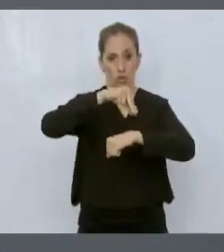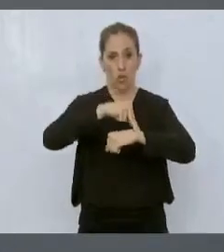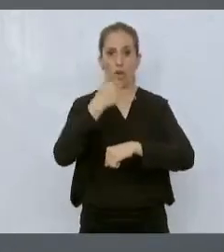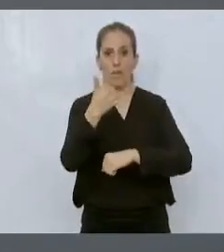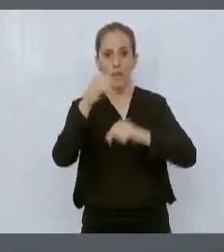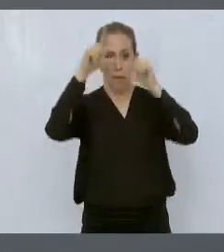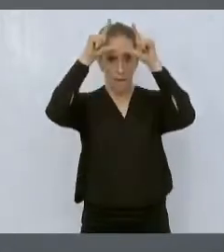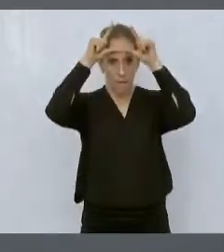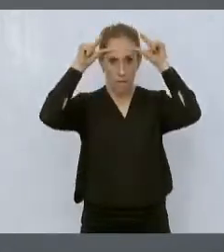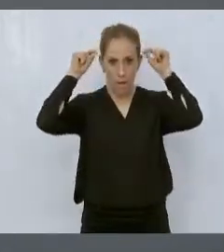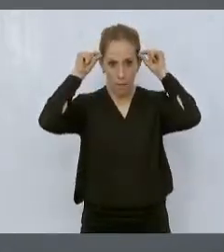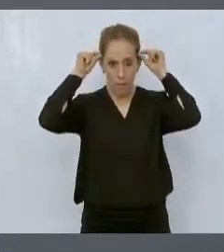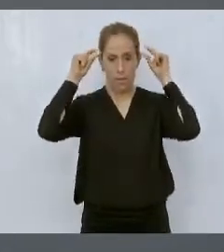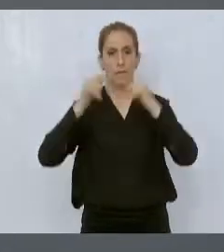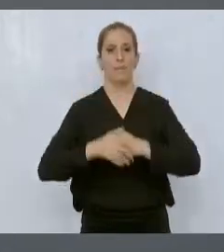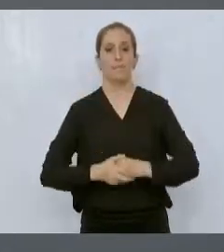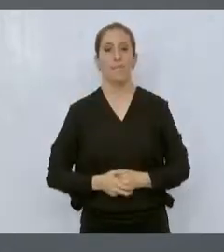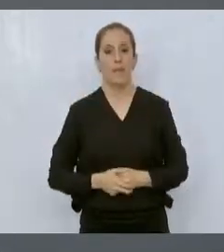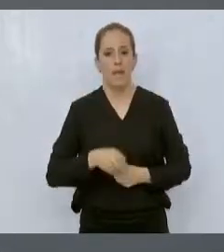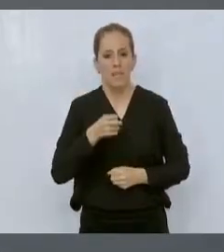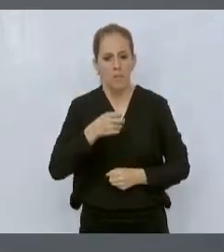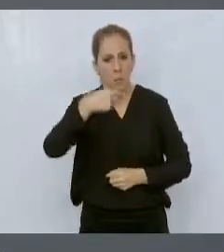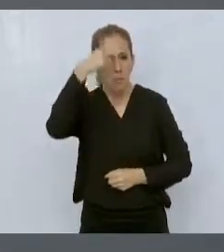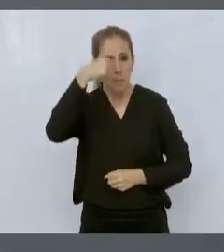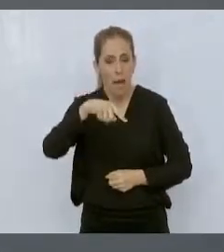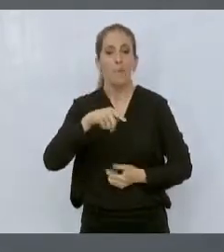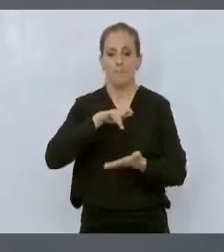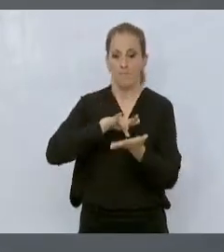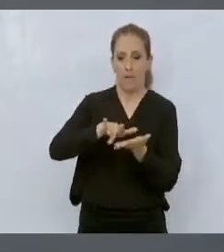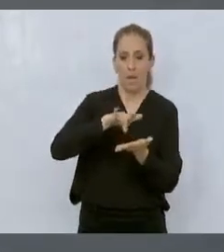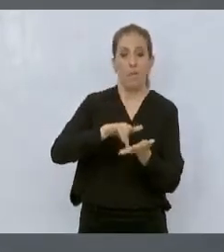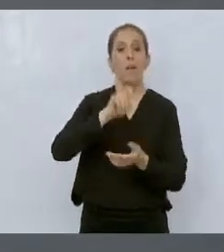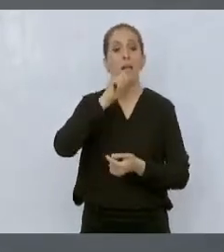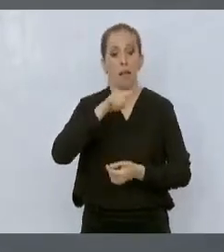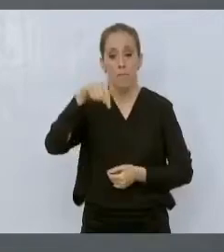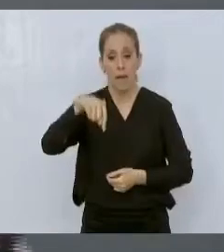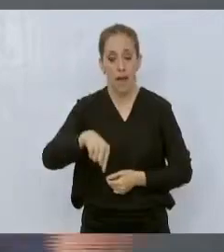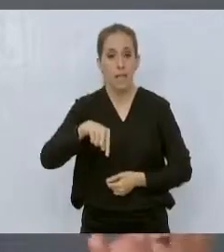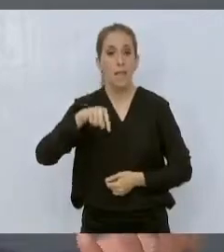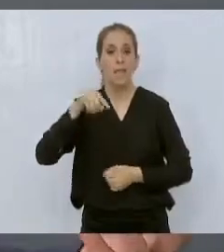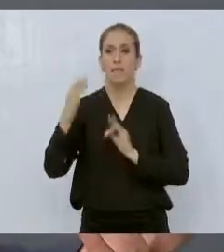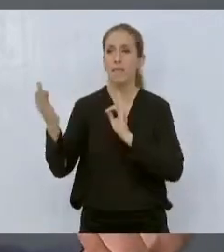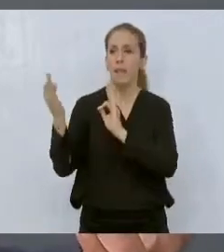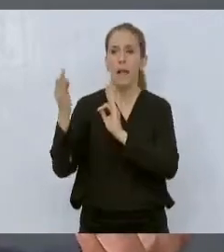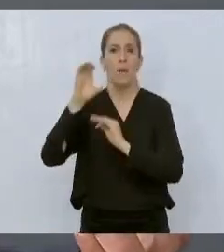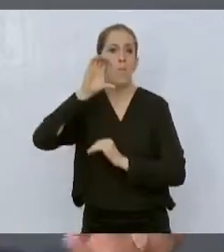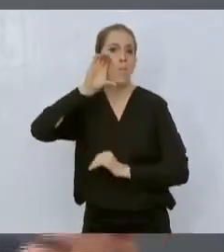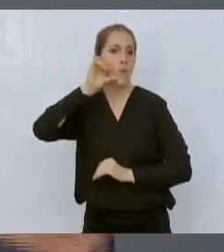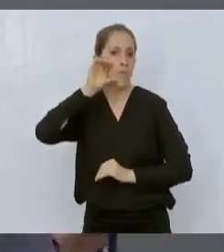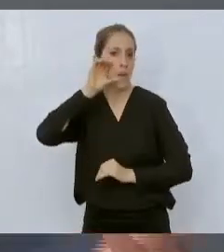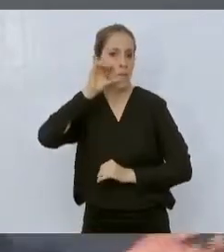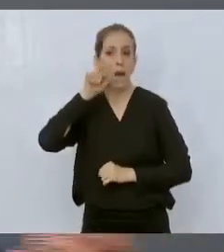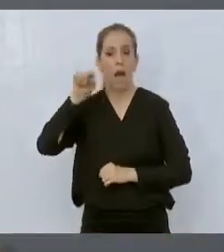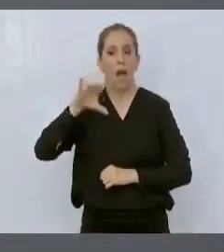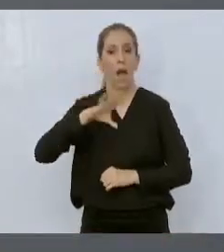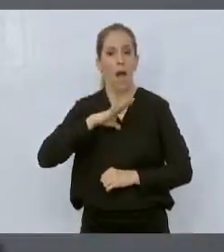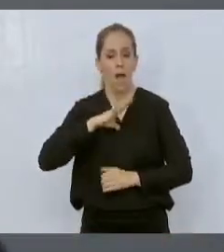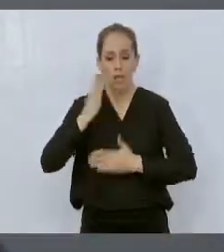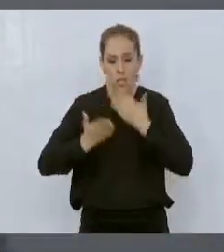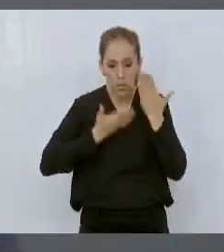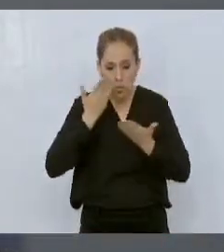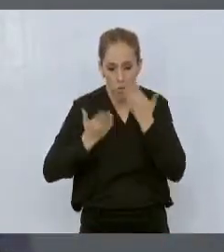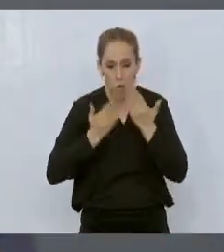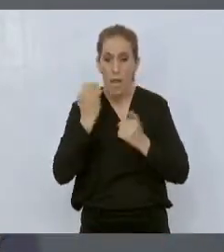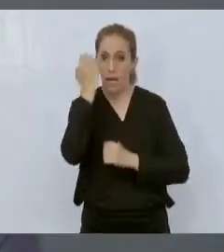así estamos potenciando la gran facultad de medicina que está en Montemorelos, que produce muchos médicos también, muchas enfermeras